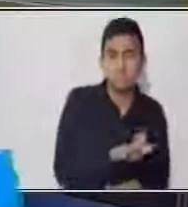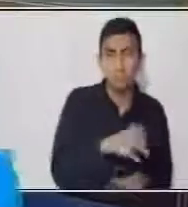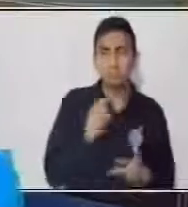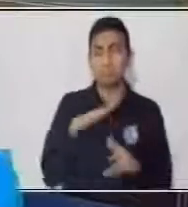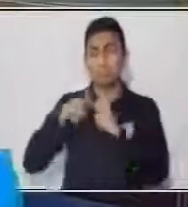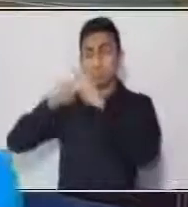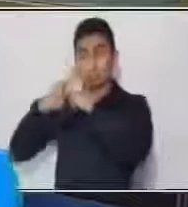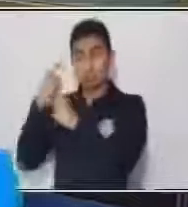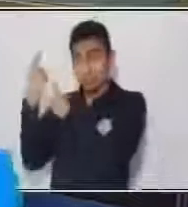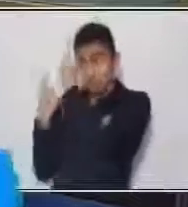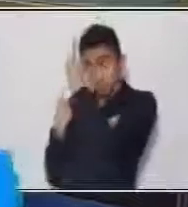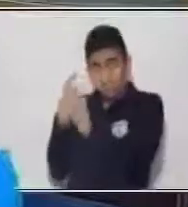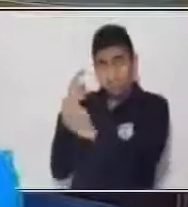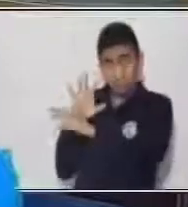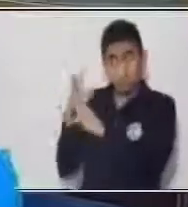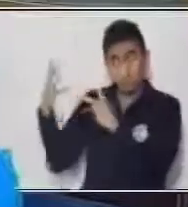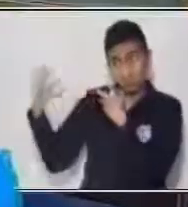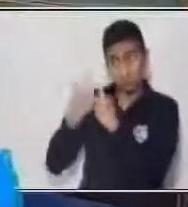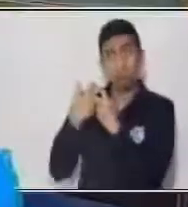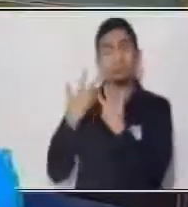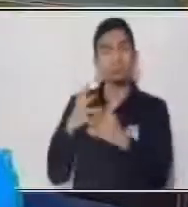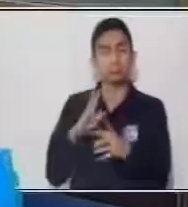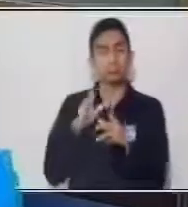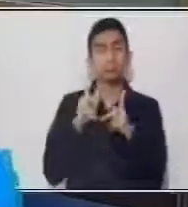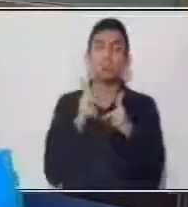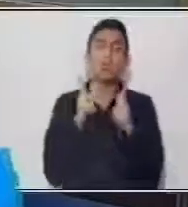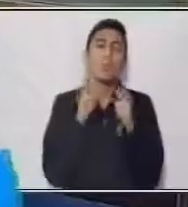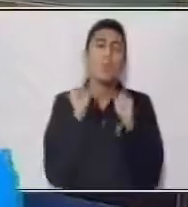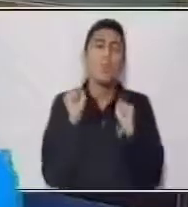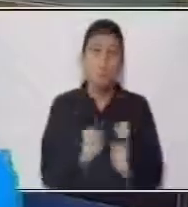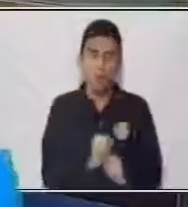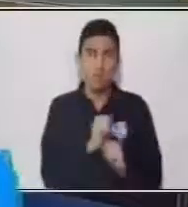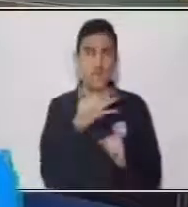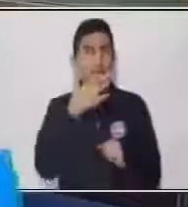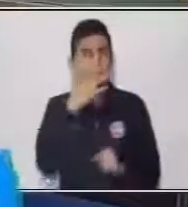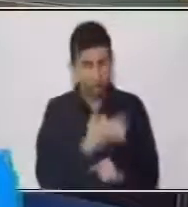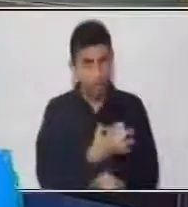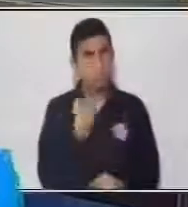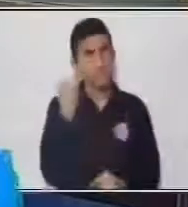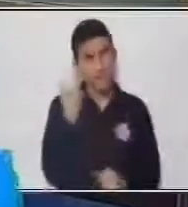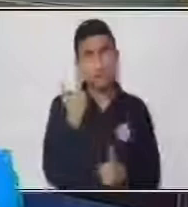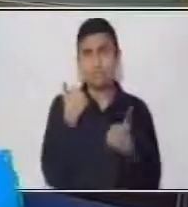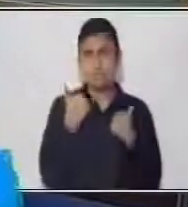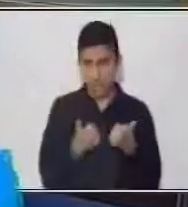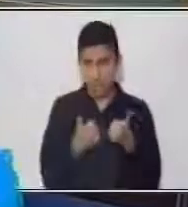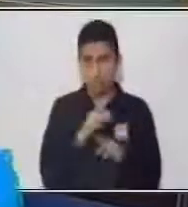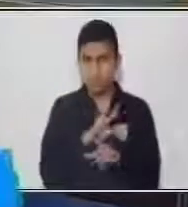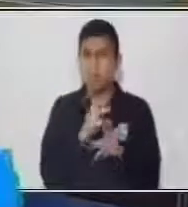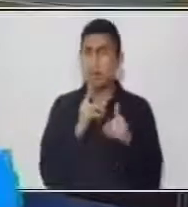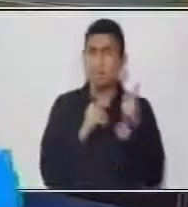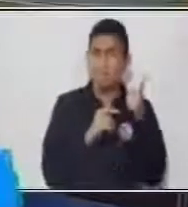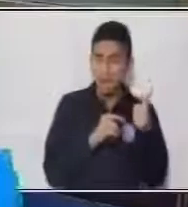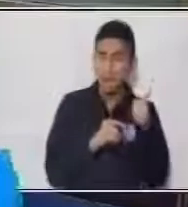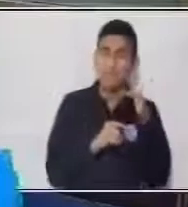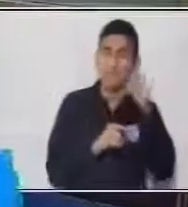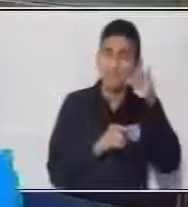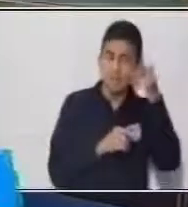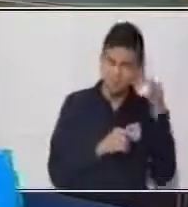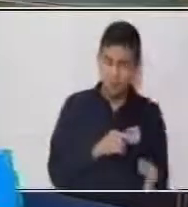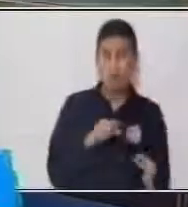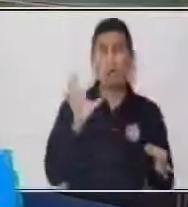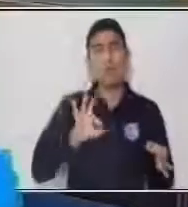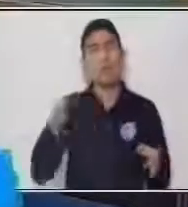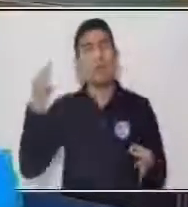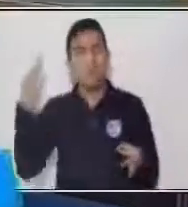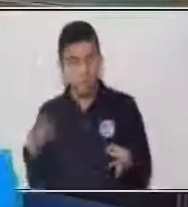pregunta, elaboramos una hipótesis que es una posible verdad, aún no comprobada, que pudiera ser verdadera, pudiera ser falsa o pudiera